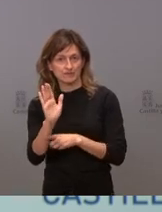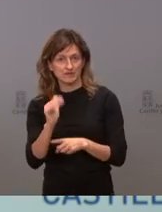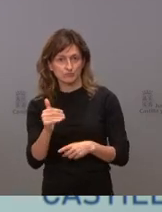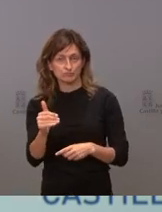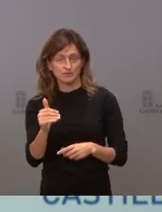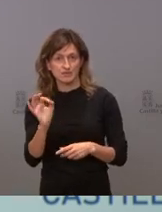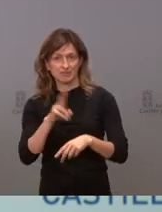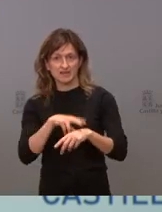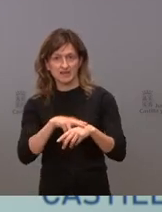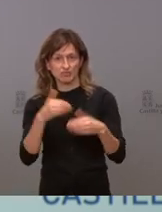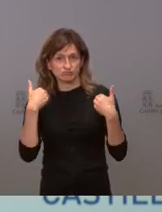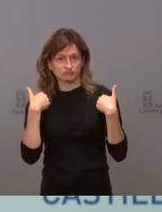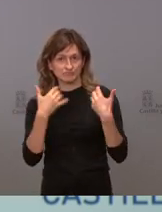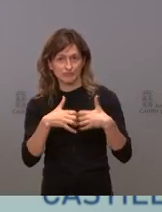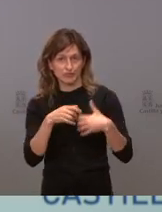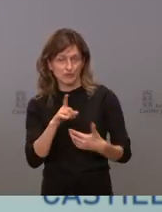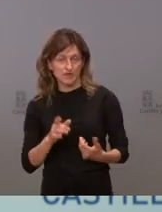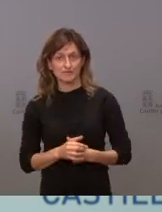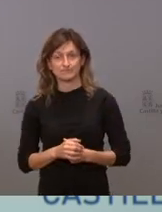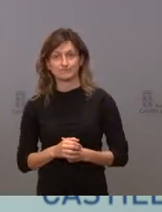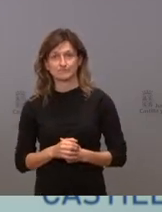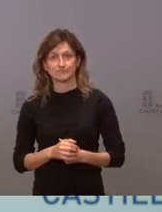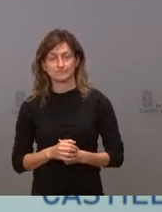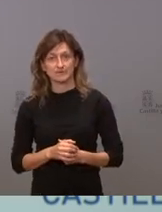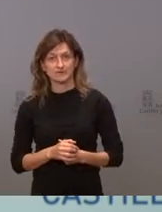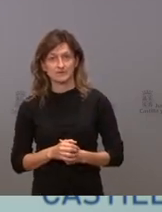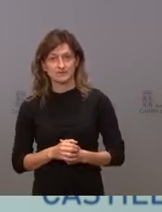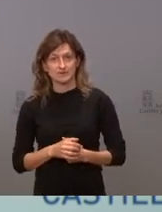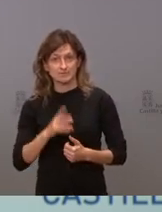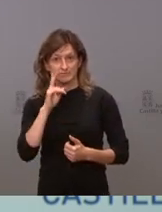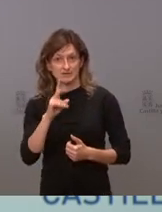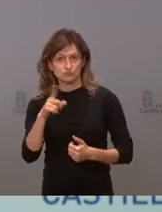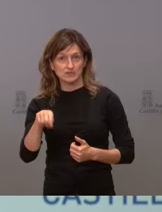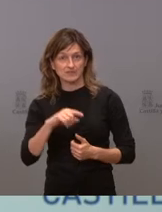que como el delegado del gobierno. Y la línea de puntos pues la unen ustedes.